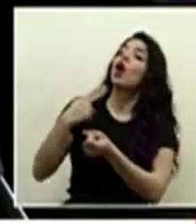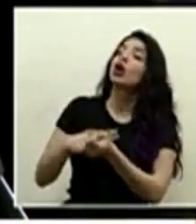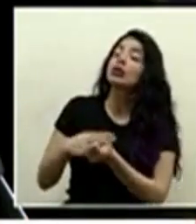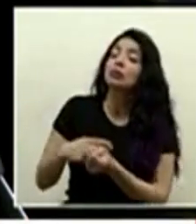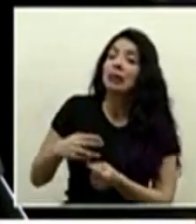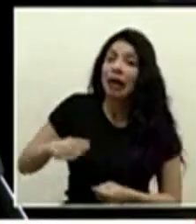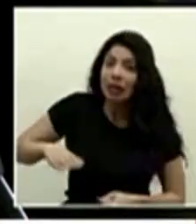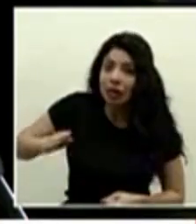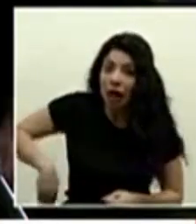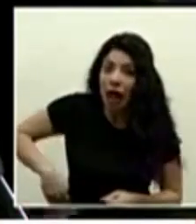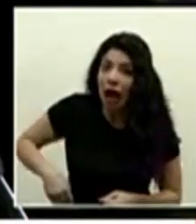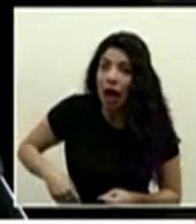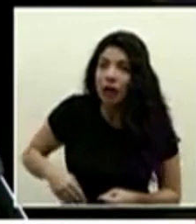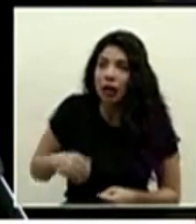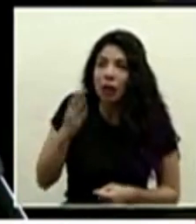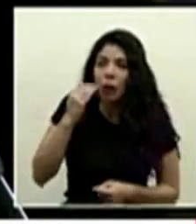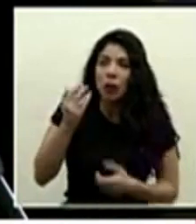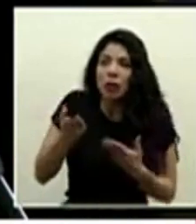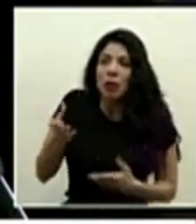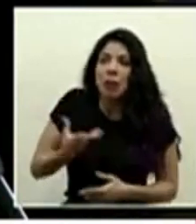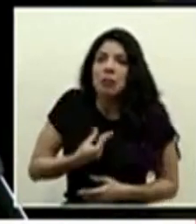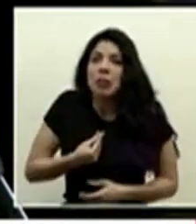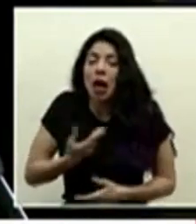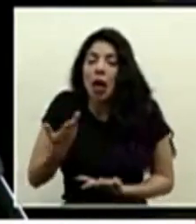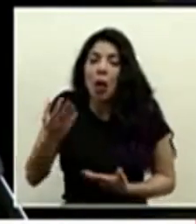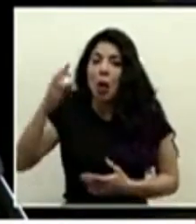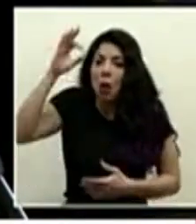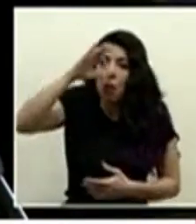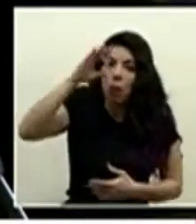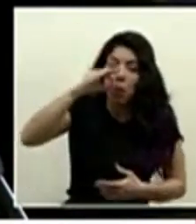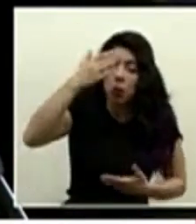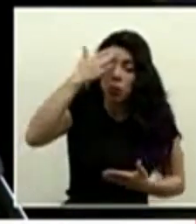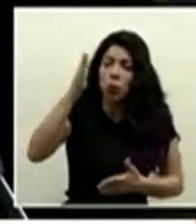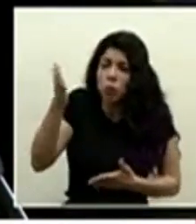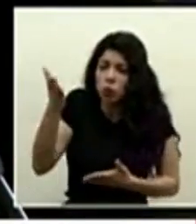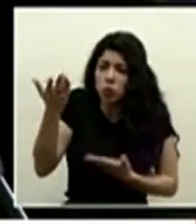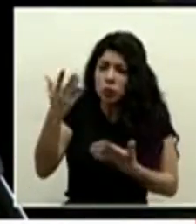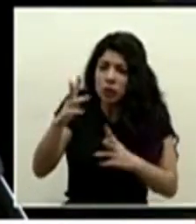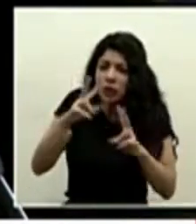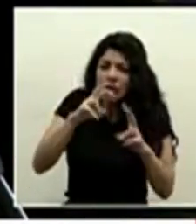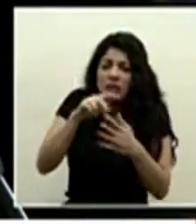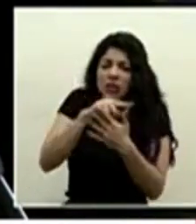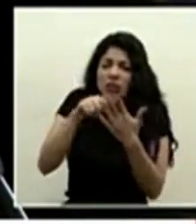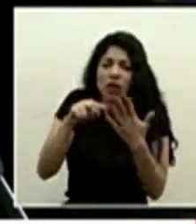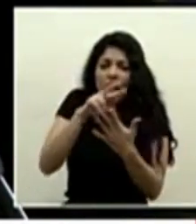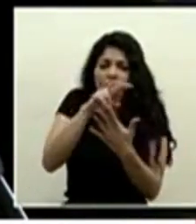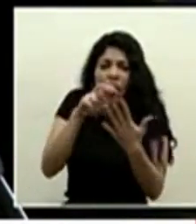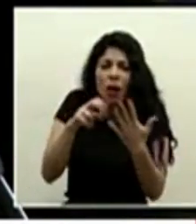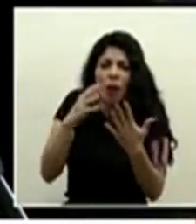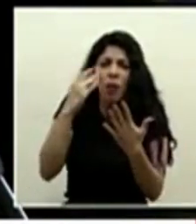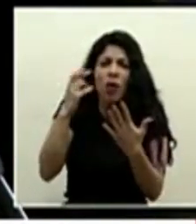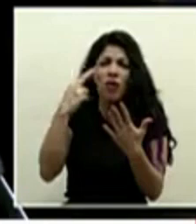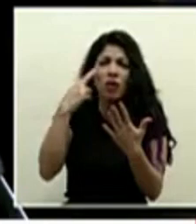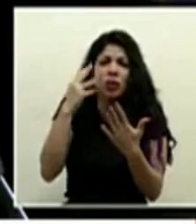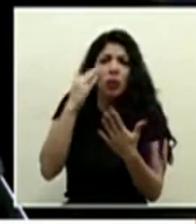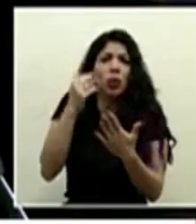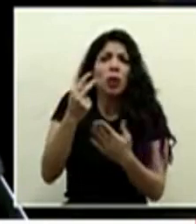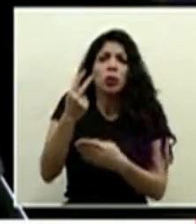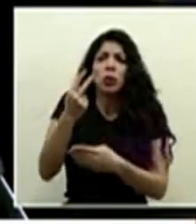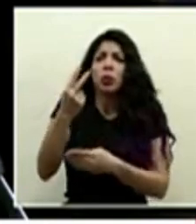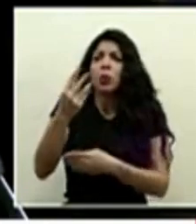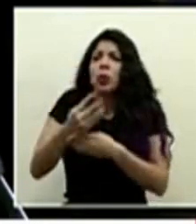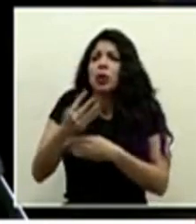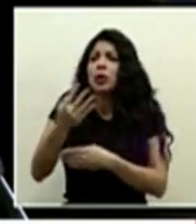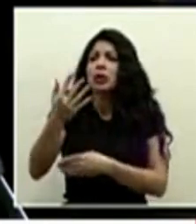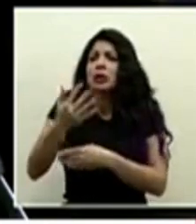tardía a los centros de salud por temor por desconocimiento no lo sé si ustedes han evaluado eso porque verdaderamente han durado cuatro o cinco